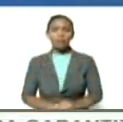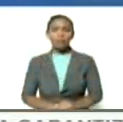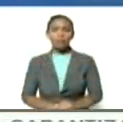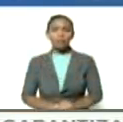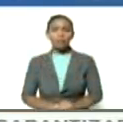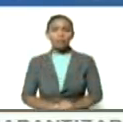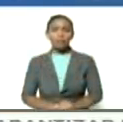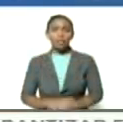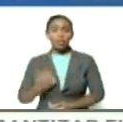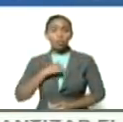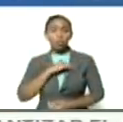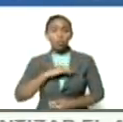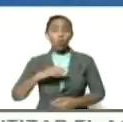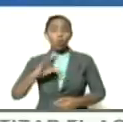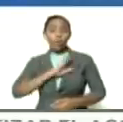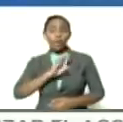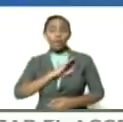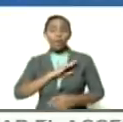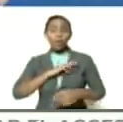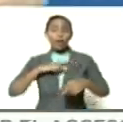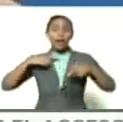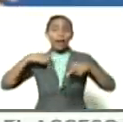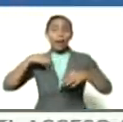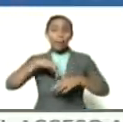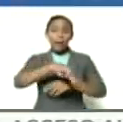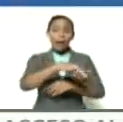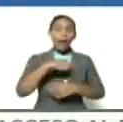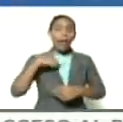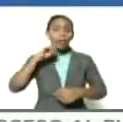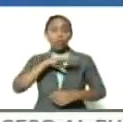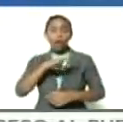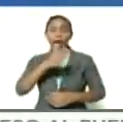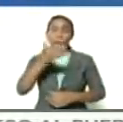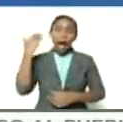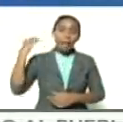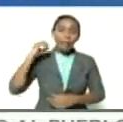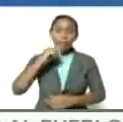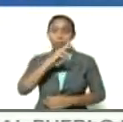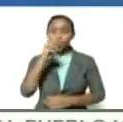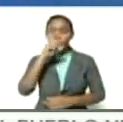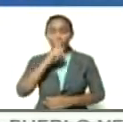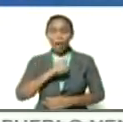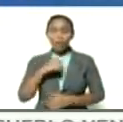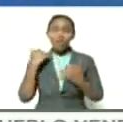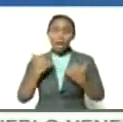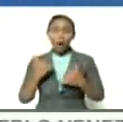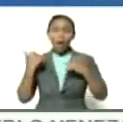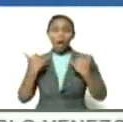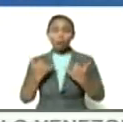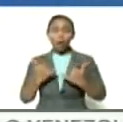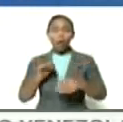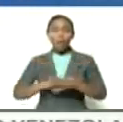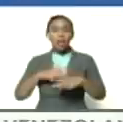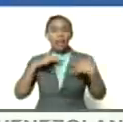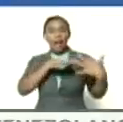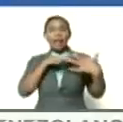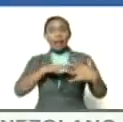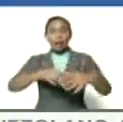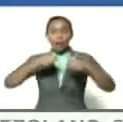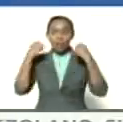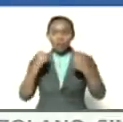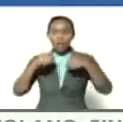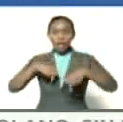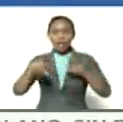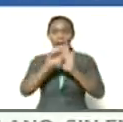que hemos tenido que transitar en la historia hace 200 años y ahora porque ha sido bien cruenta la guerra en esta